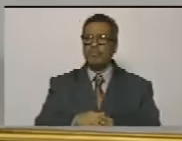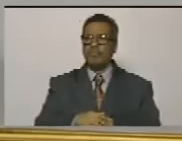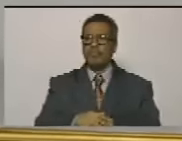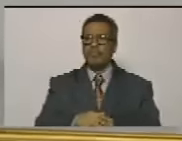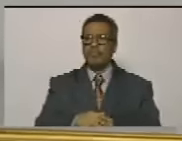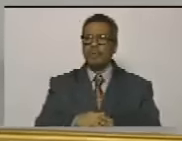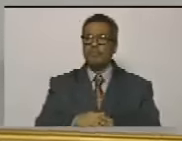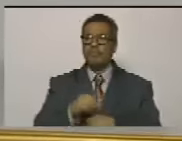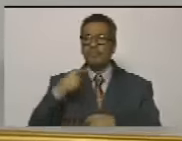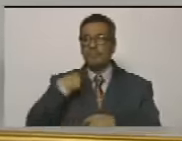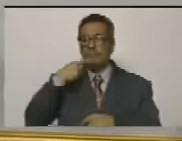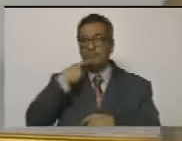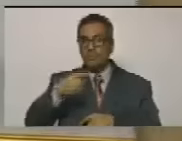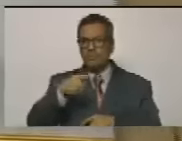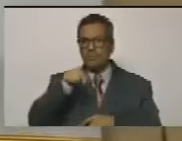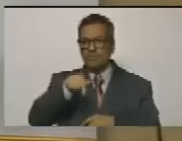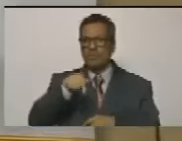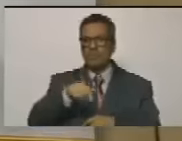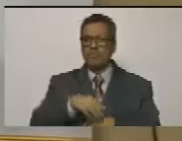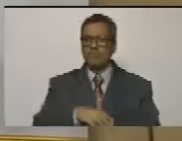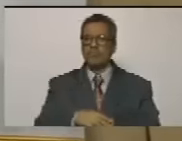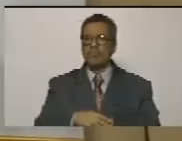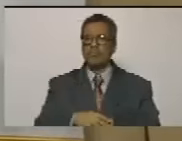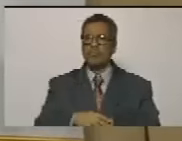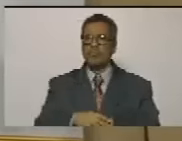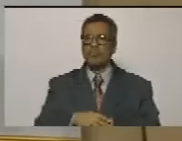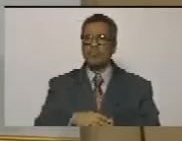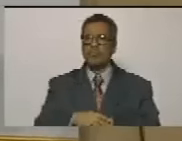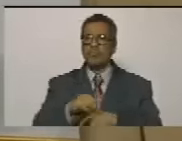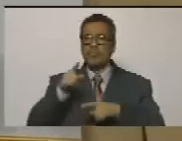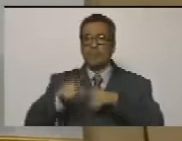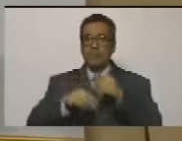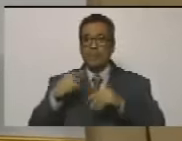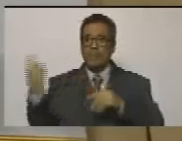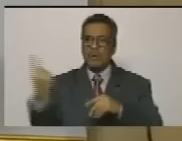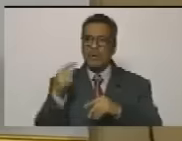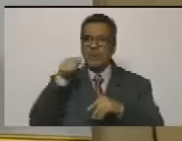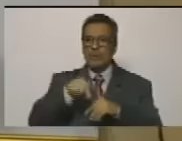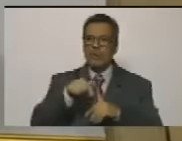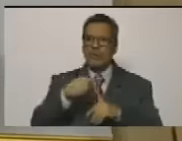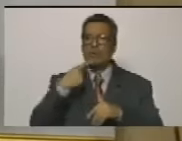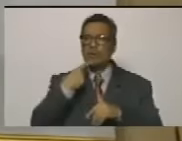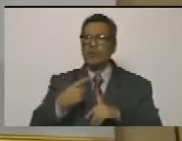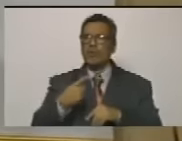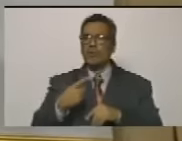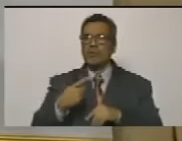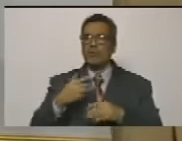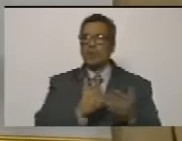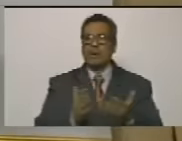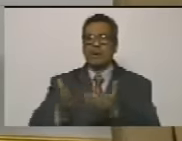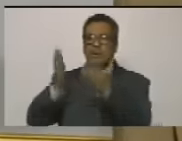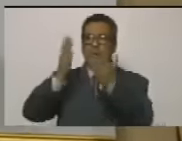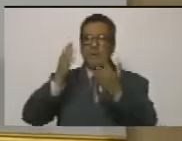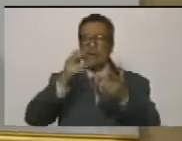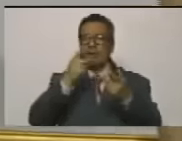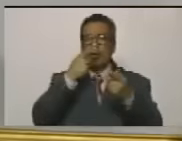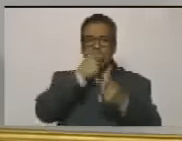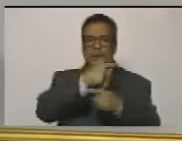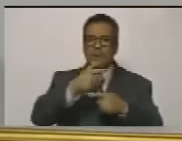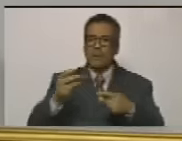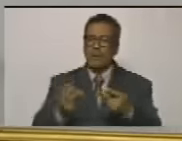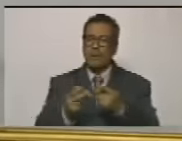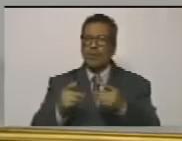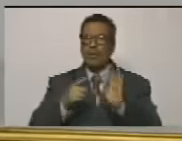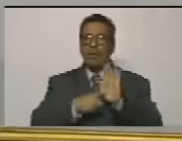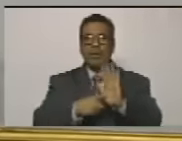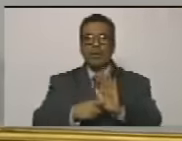quien saque rédito de eso quien esté aquí y diga que si los servicios públicos cuando hoy